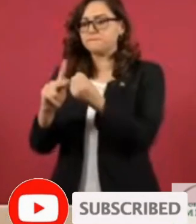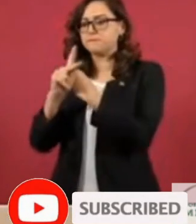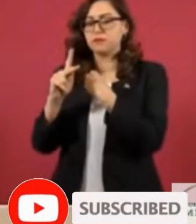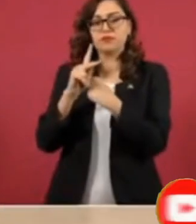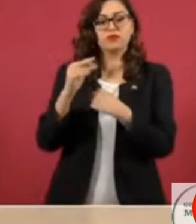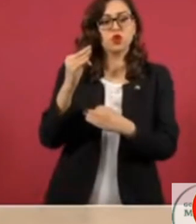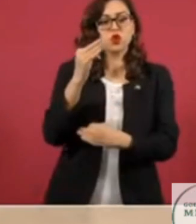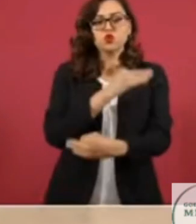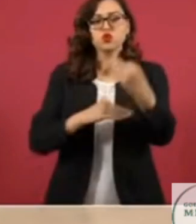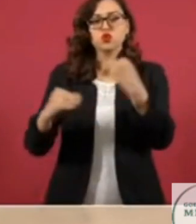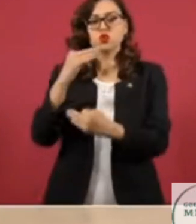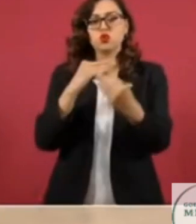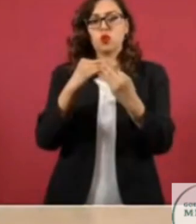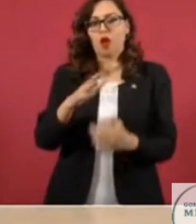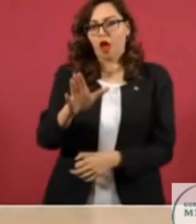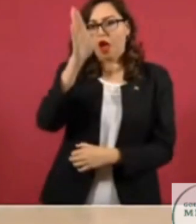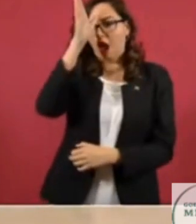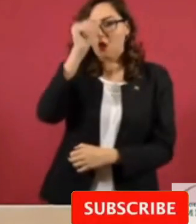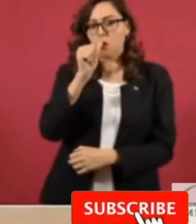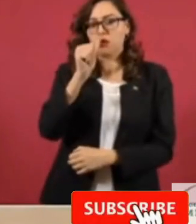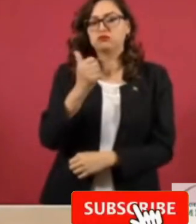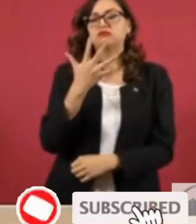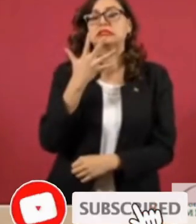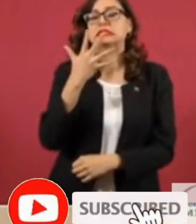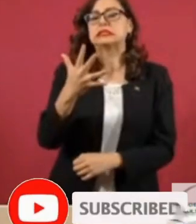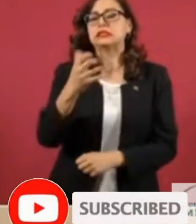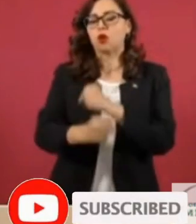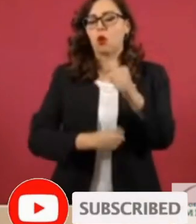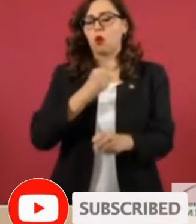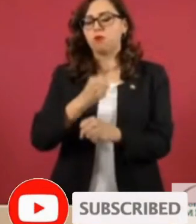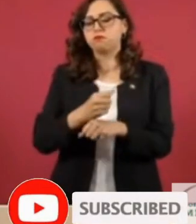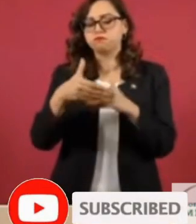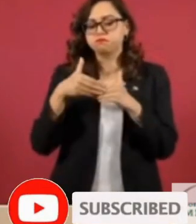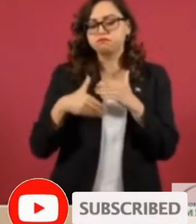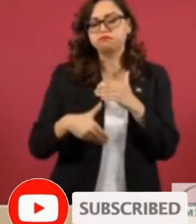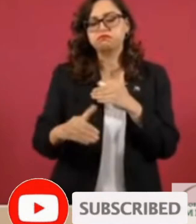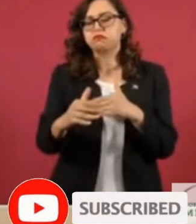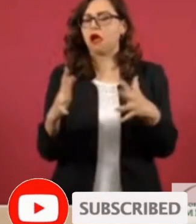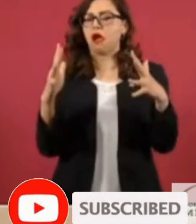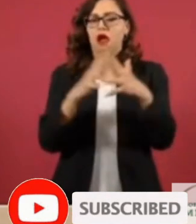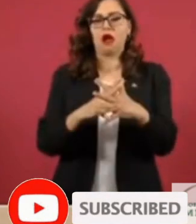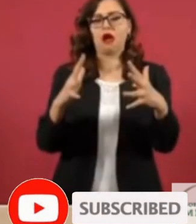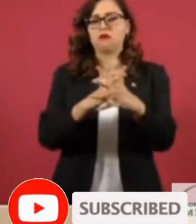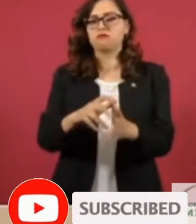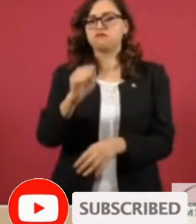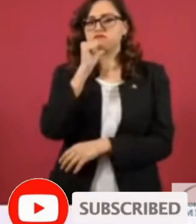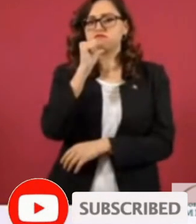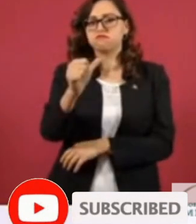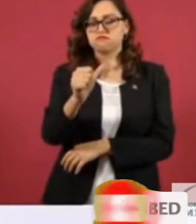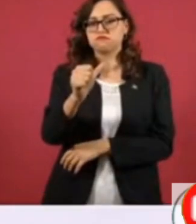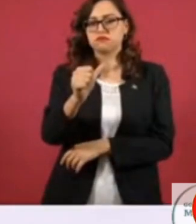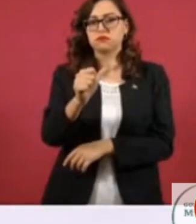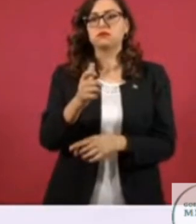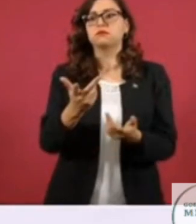cinco años en favor de la paz entre todas las